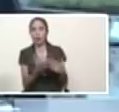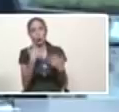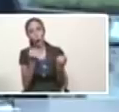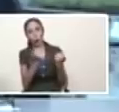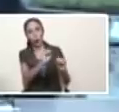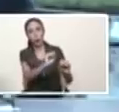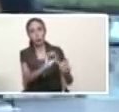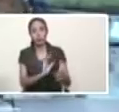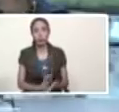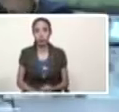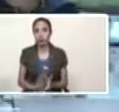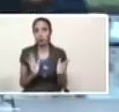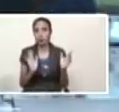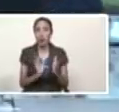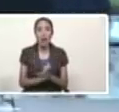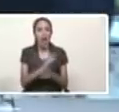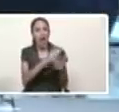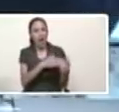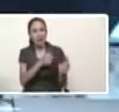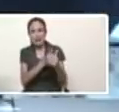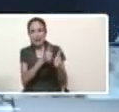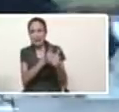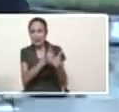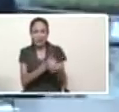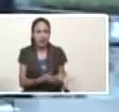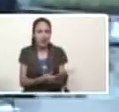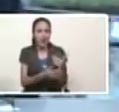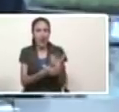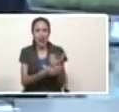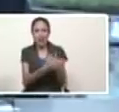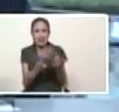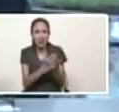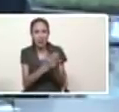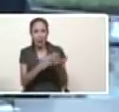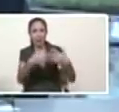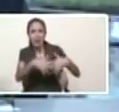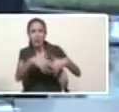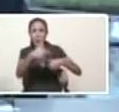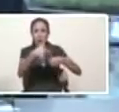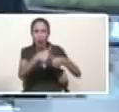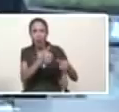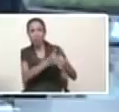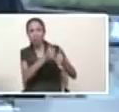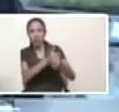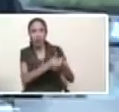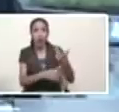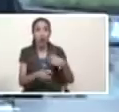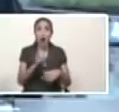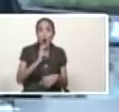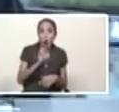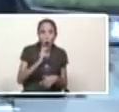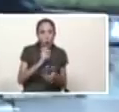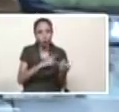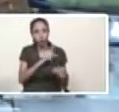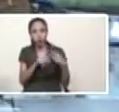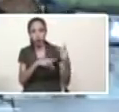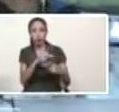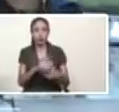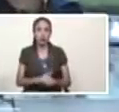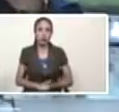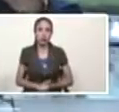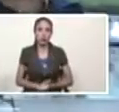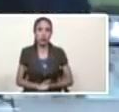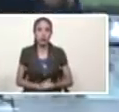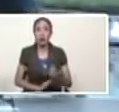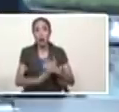que el imperialismo persigue a nuestra industria petrolera que persigue el oro que producimos que persigue las